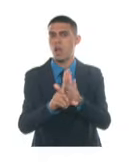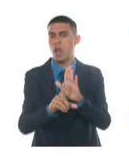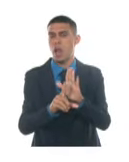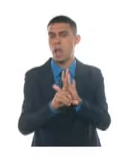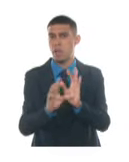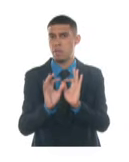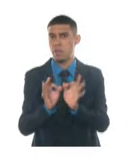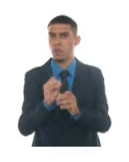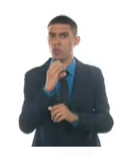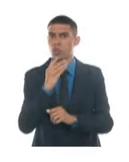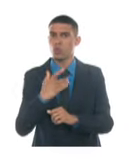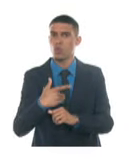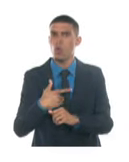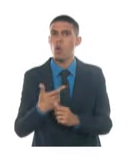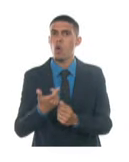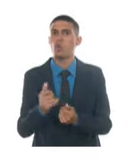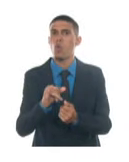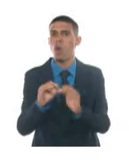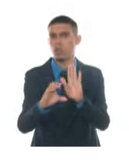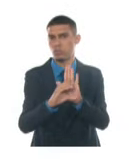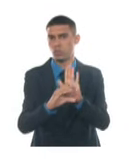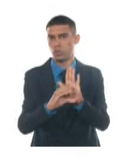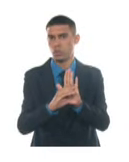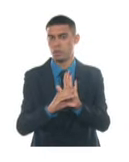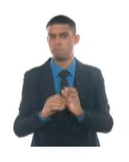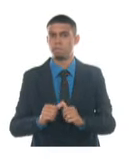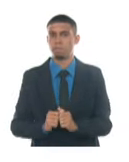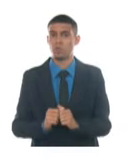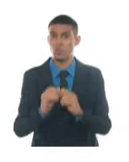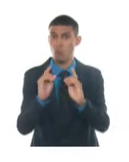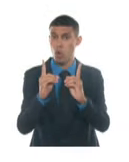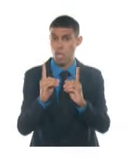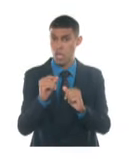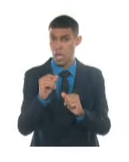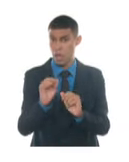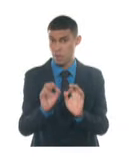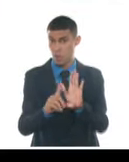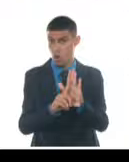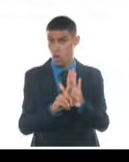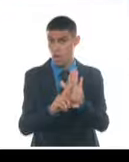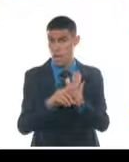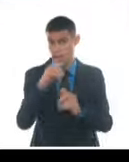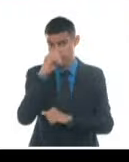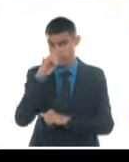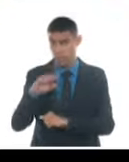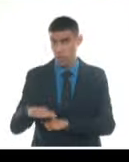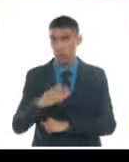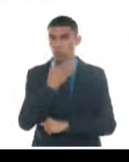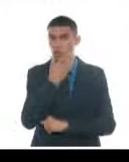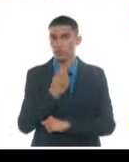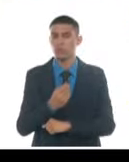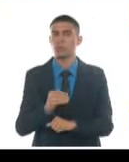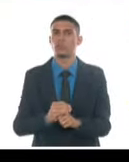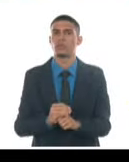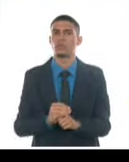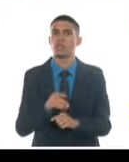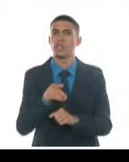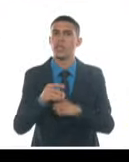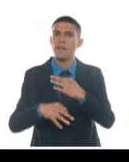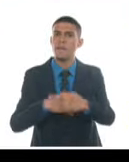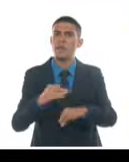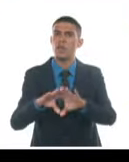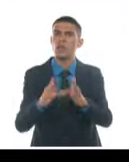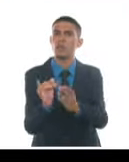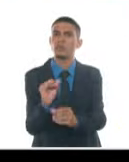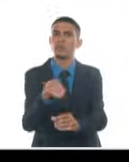en correspondencia con la Constitución. La Política Integral de Niñez, Adolescencias y Juventudes está orientada a integrar a